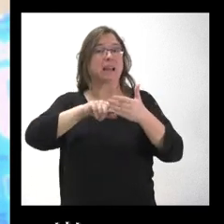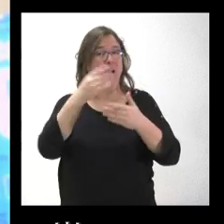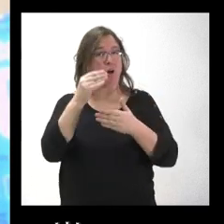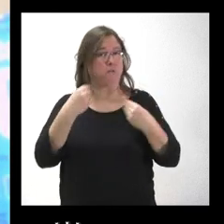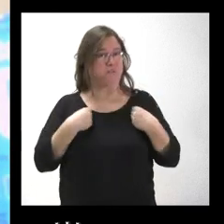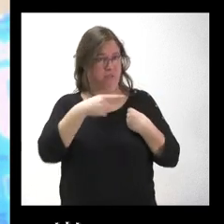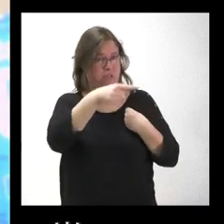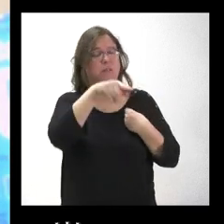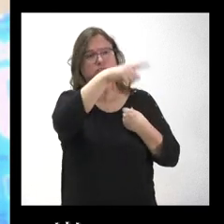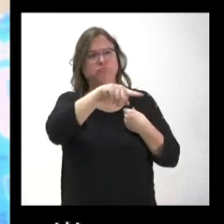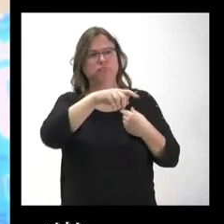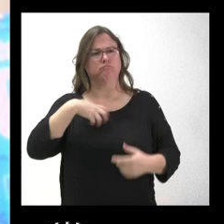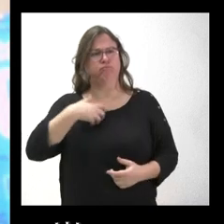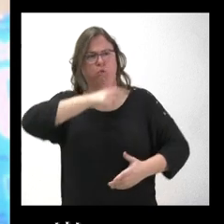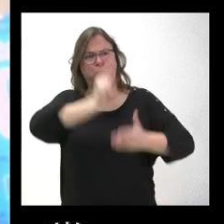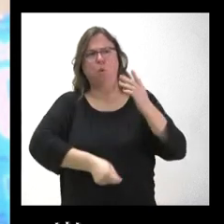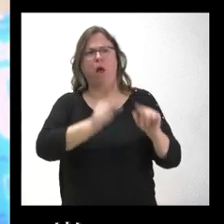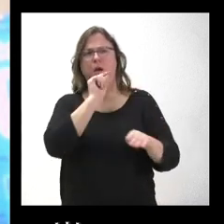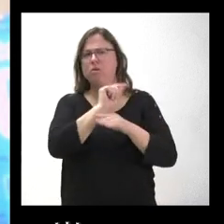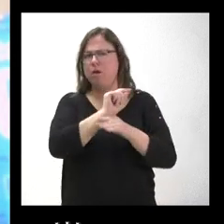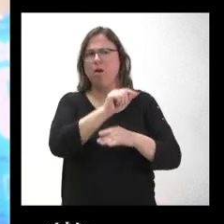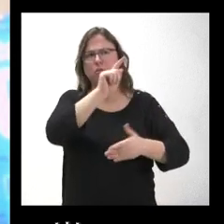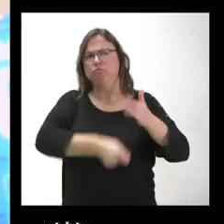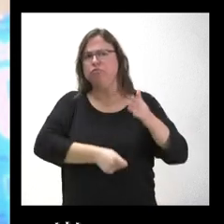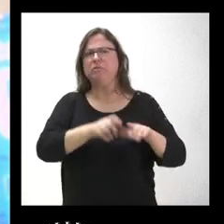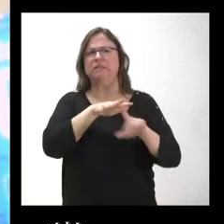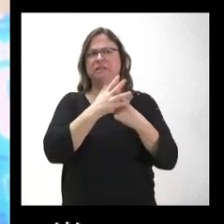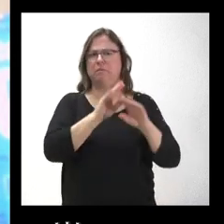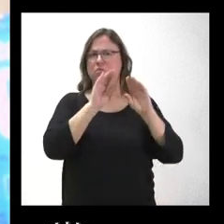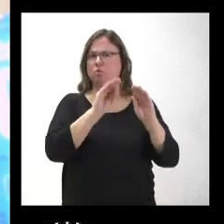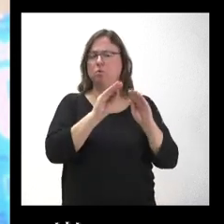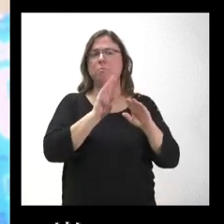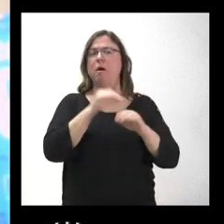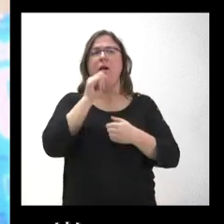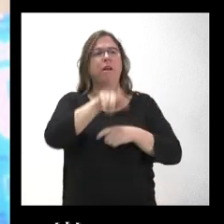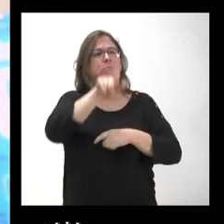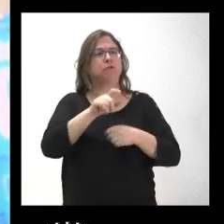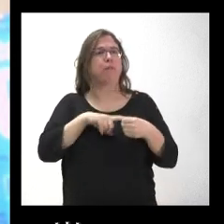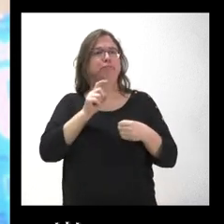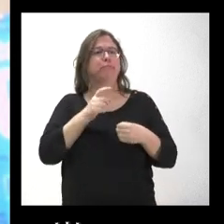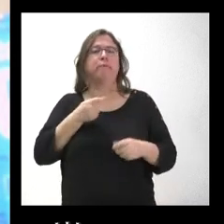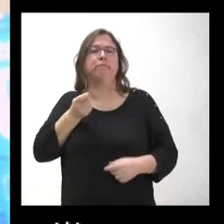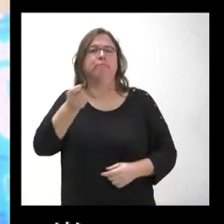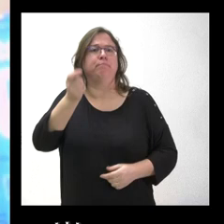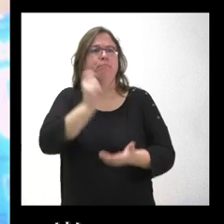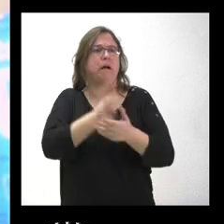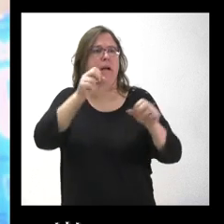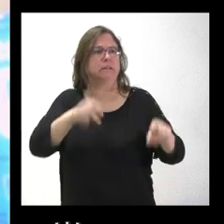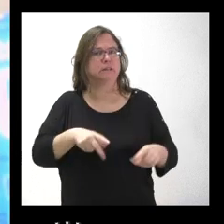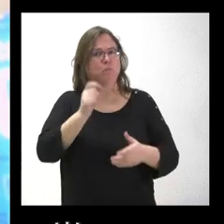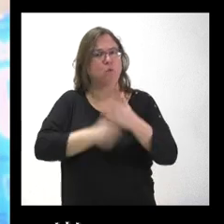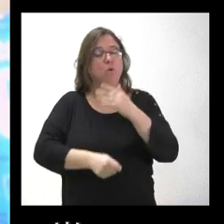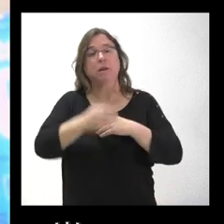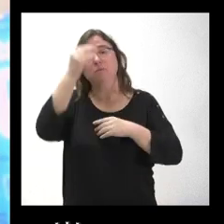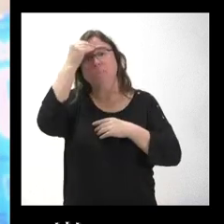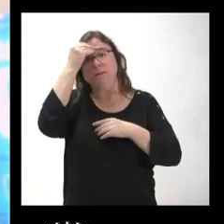la Junta de Castilla y León fue muy dura, muy crítica, con ese sistema que dejó a tantas personas fuera por parte del Gobierno. No sé si también